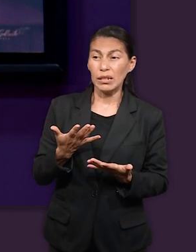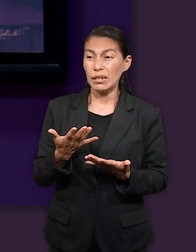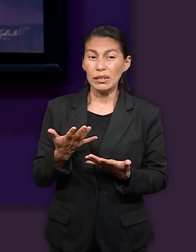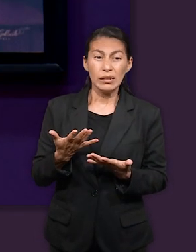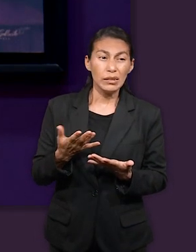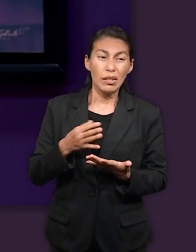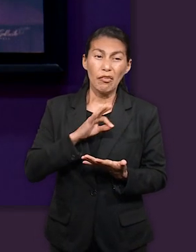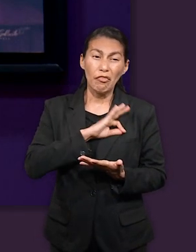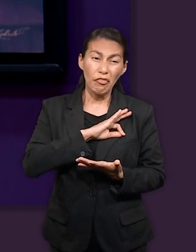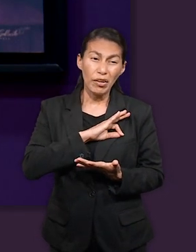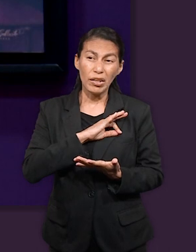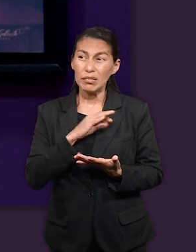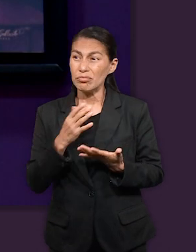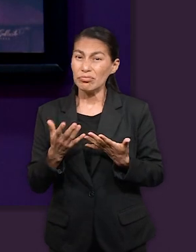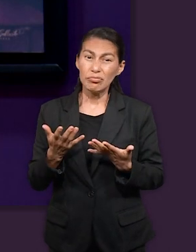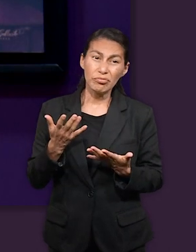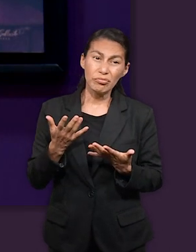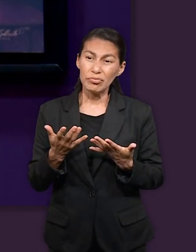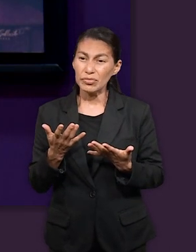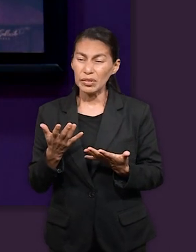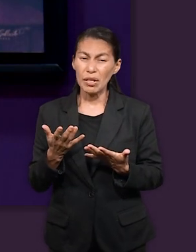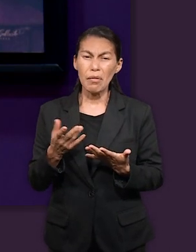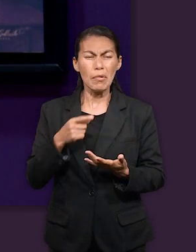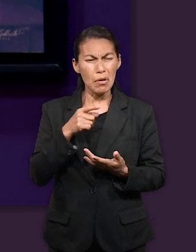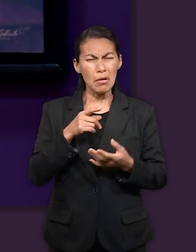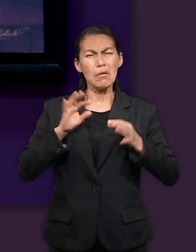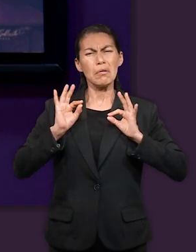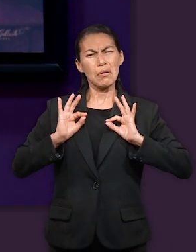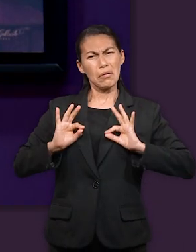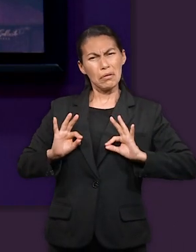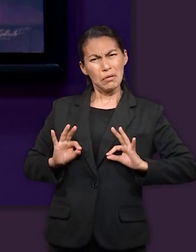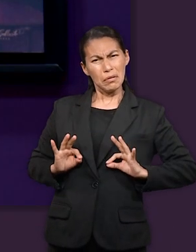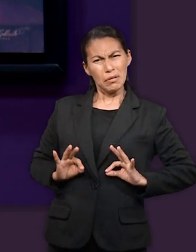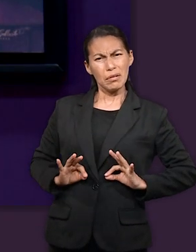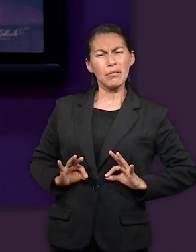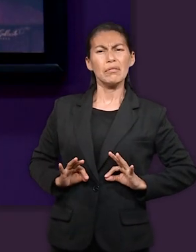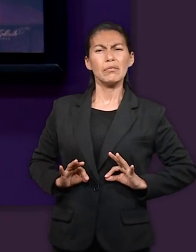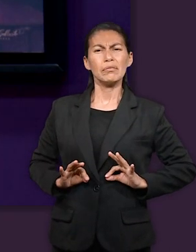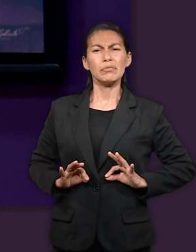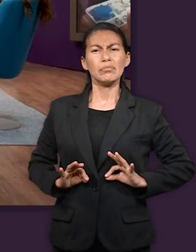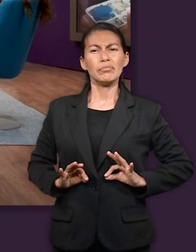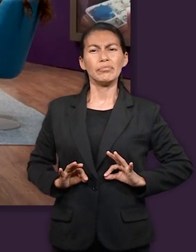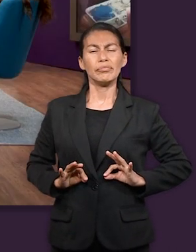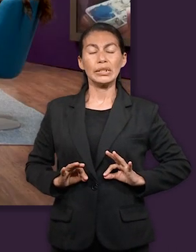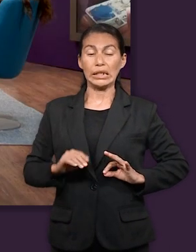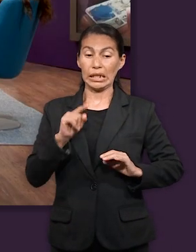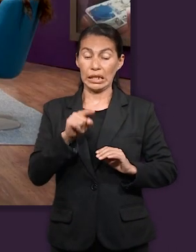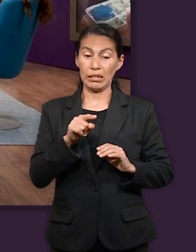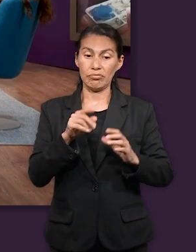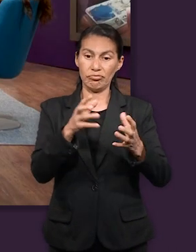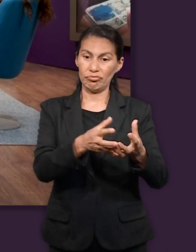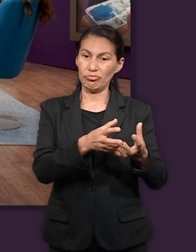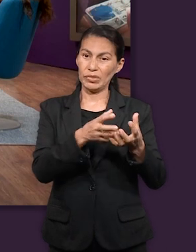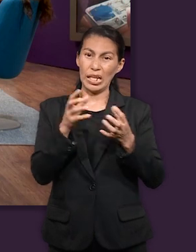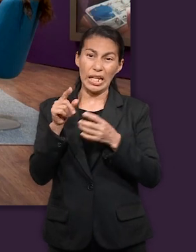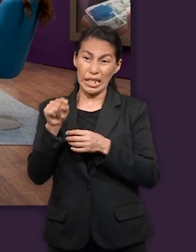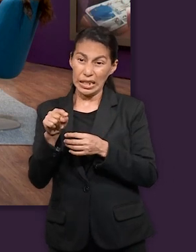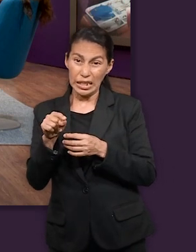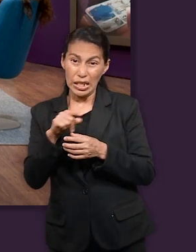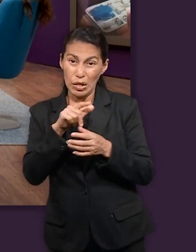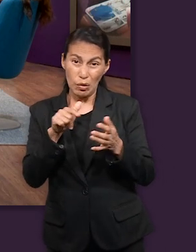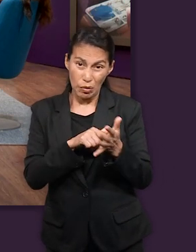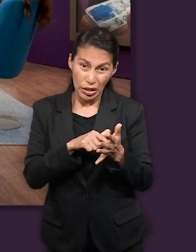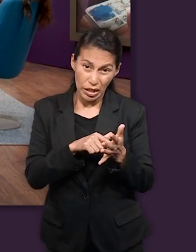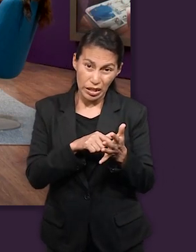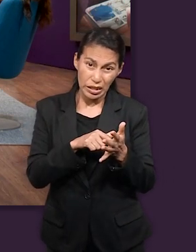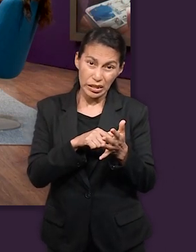lo hacían sentir desconfianza en el corazón de José con respecto a su fe lo sacaron de su zona de confort y lo llevaron